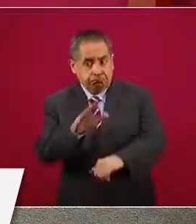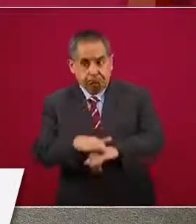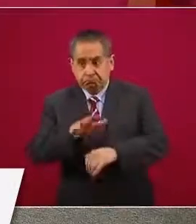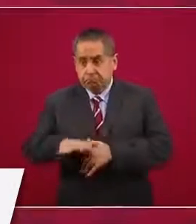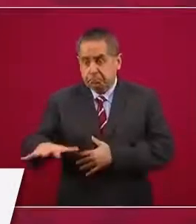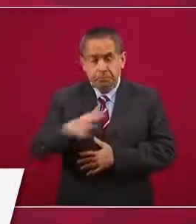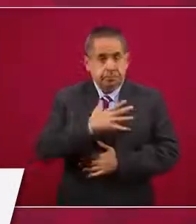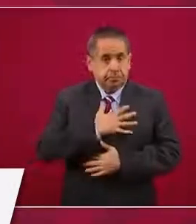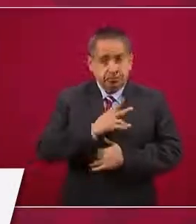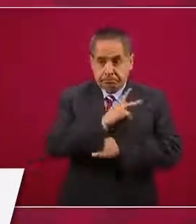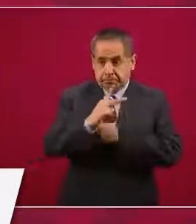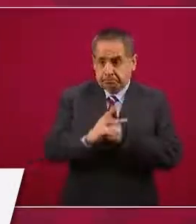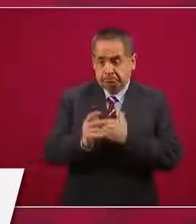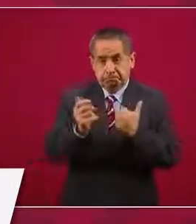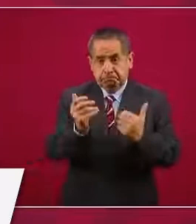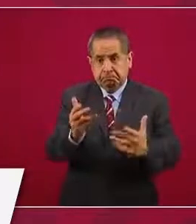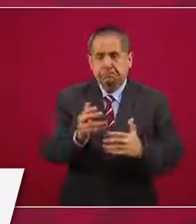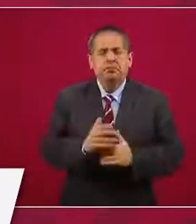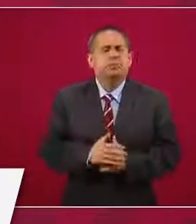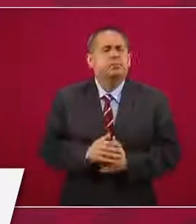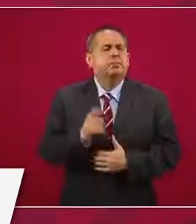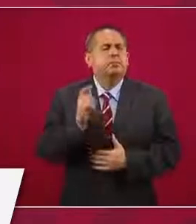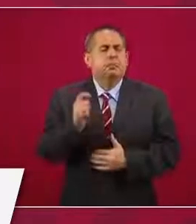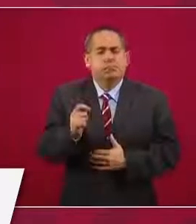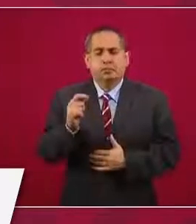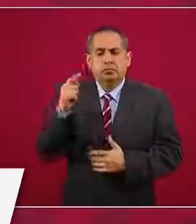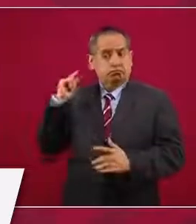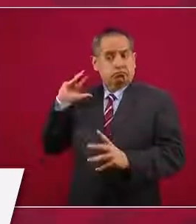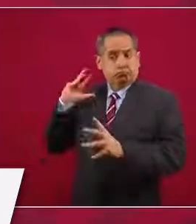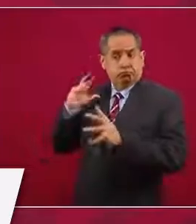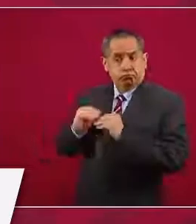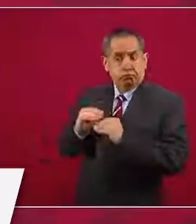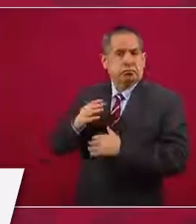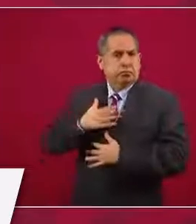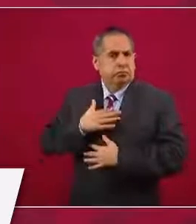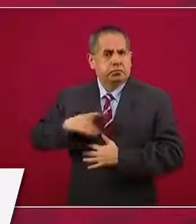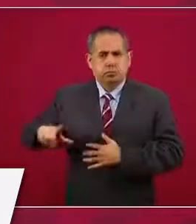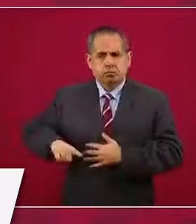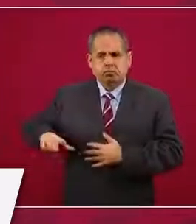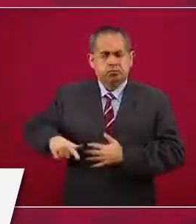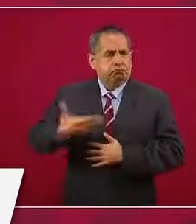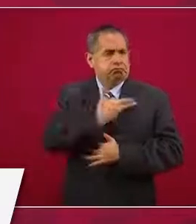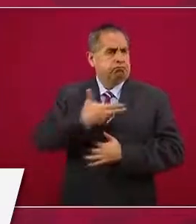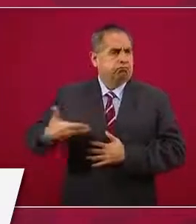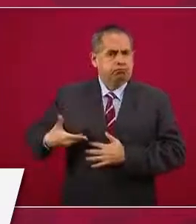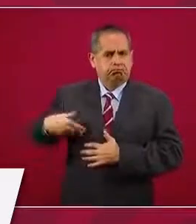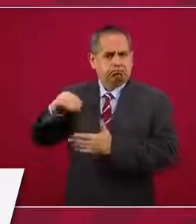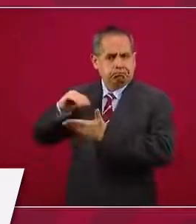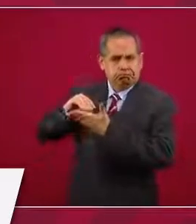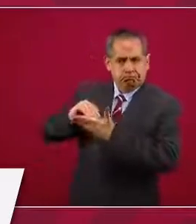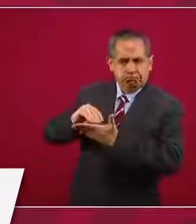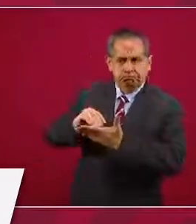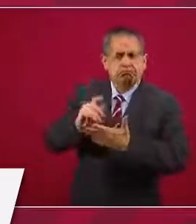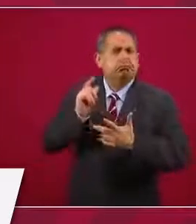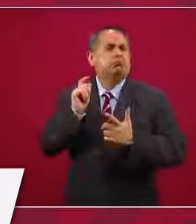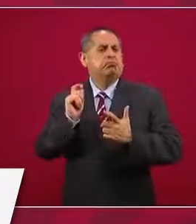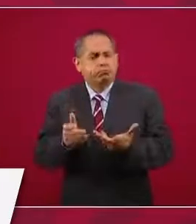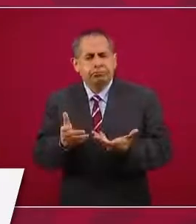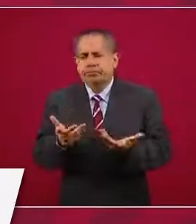que en el tiempo que hemos estado nosotros en el gobierno ha habido